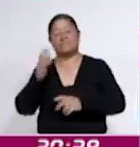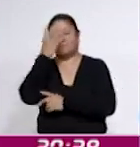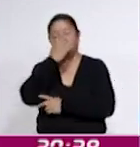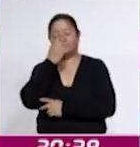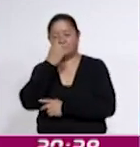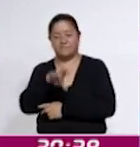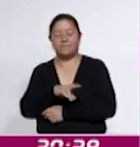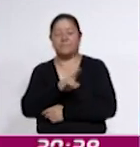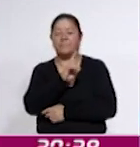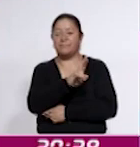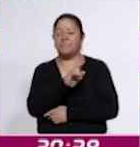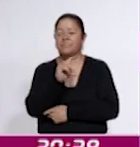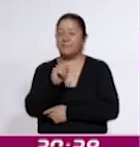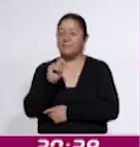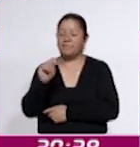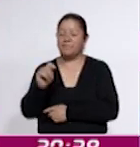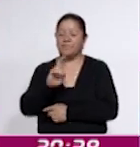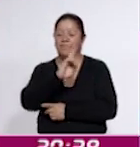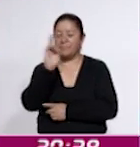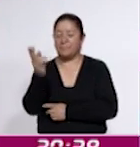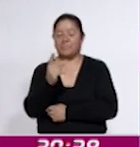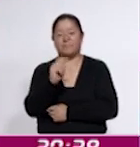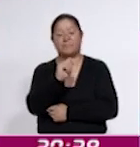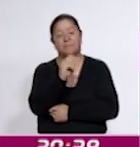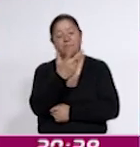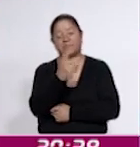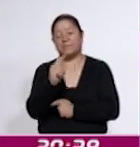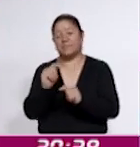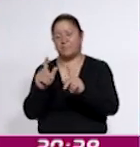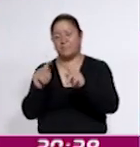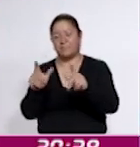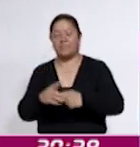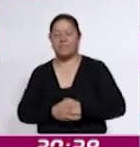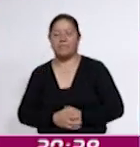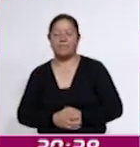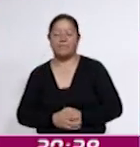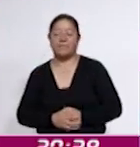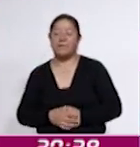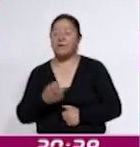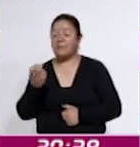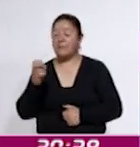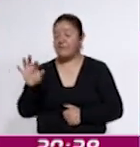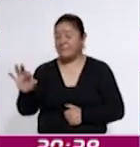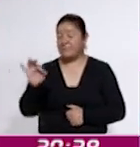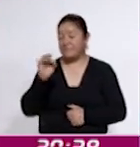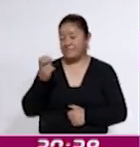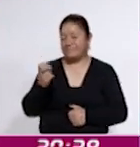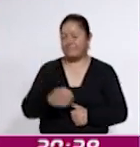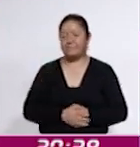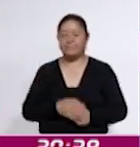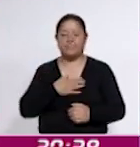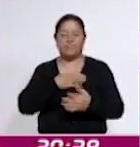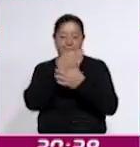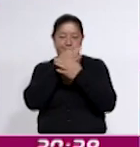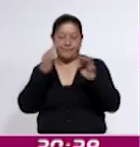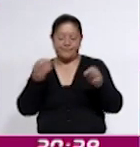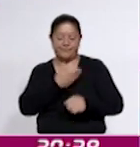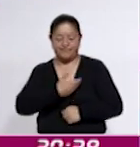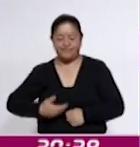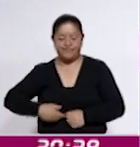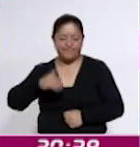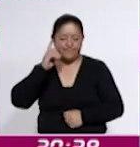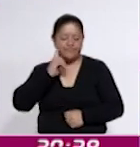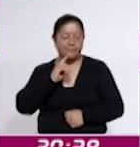Universidad Tecnológica de Tlaxcala. Y bueno, hablando, hablando precisamente de certámenes, le informo que la presidenta de la